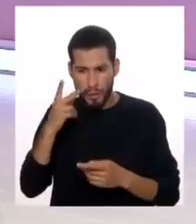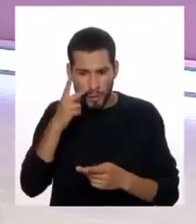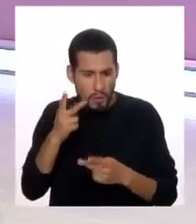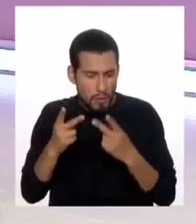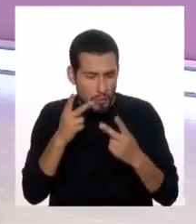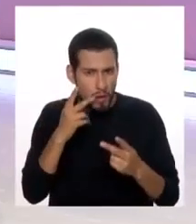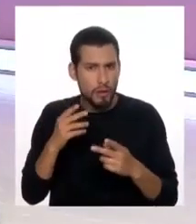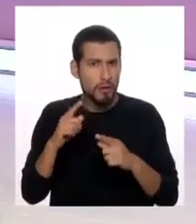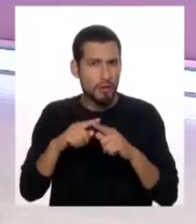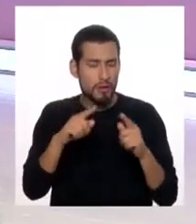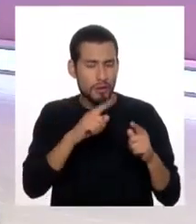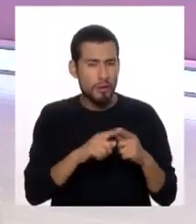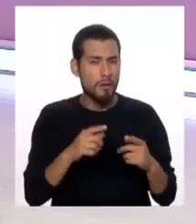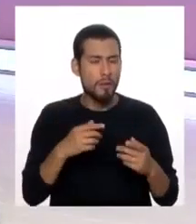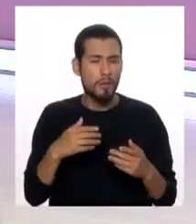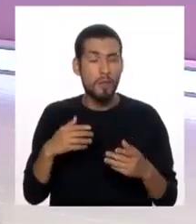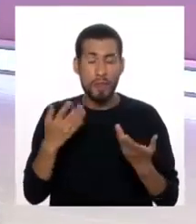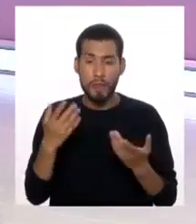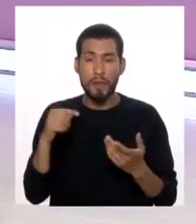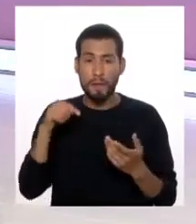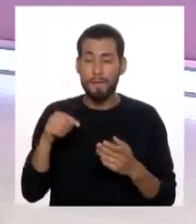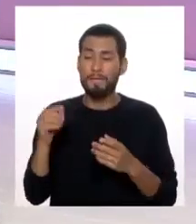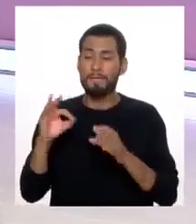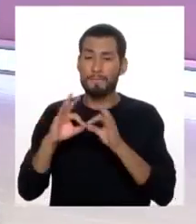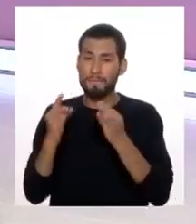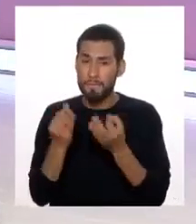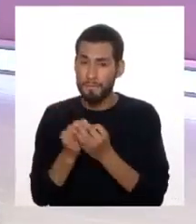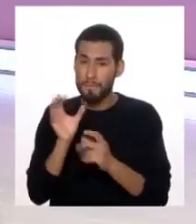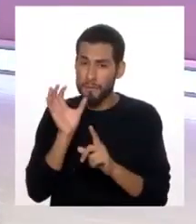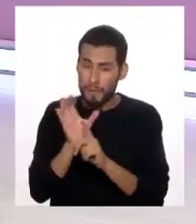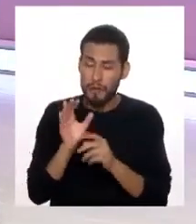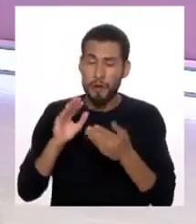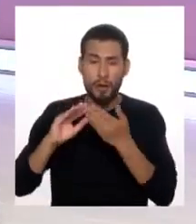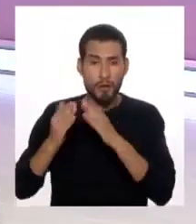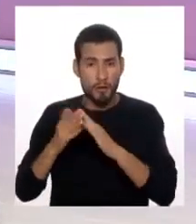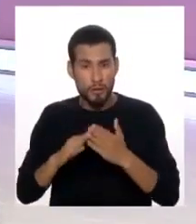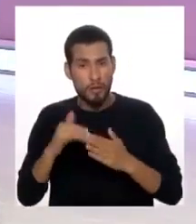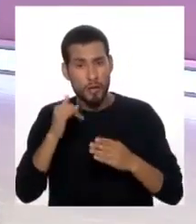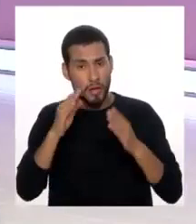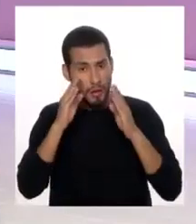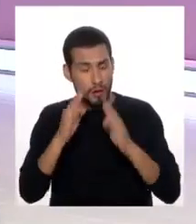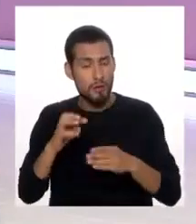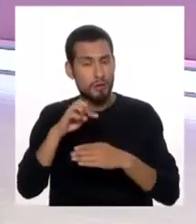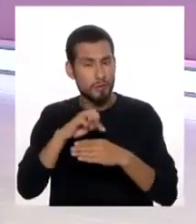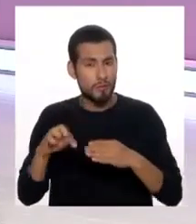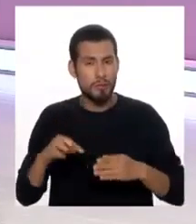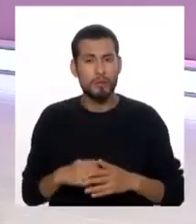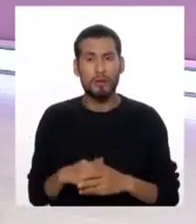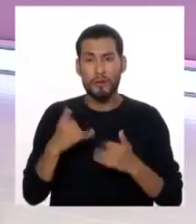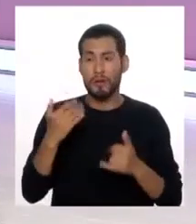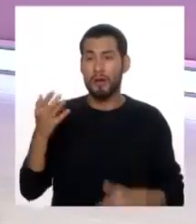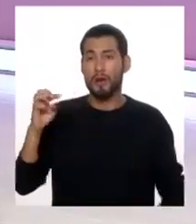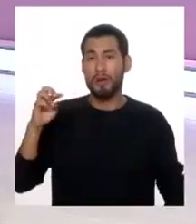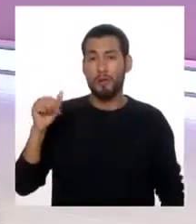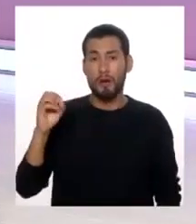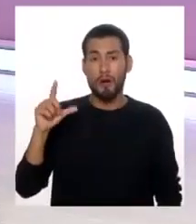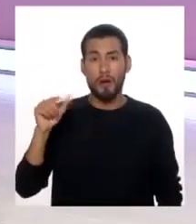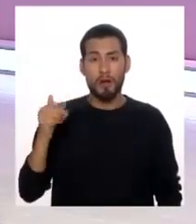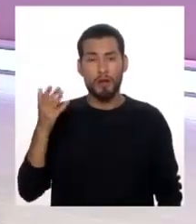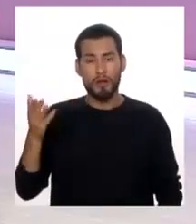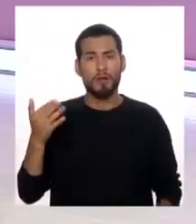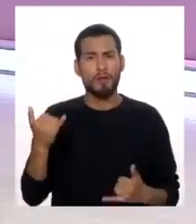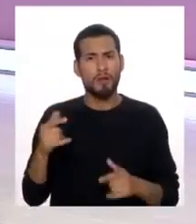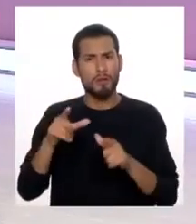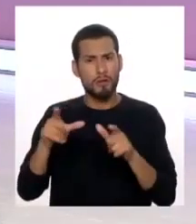esto involucra la participación de la familia, de la comunidad y sobre todo la atención profesional. Vamos con Paola, quien